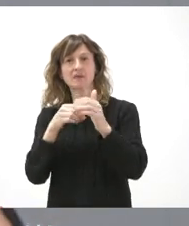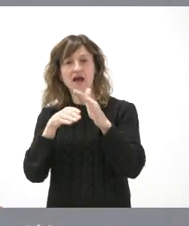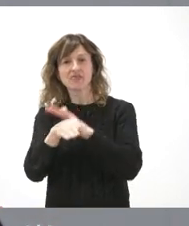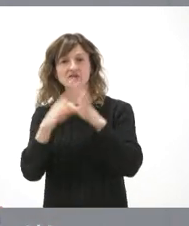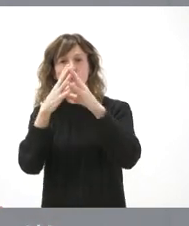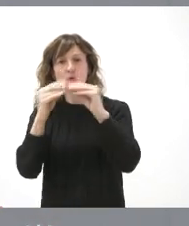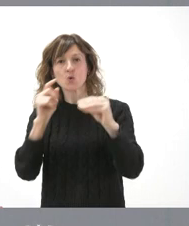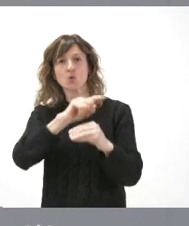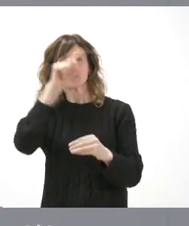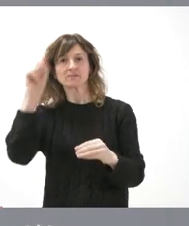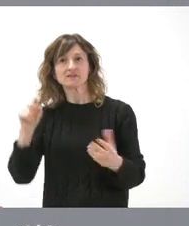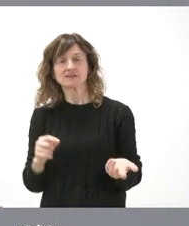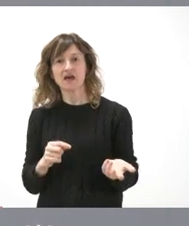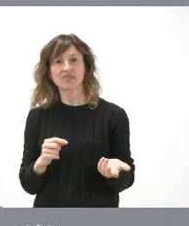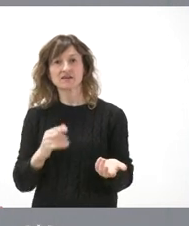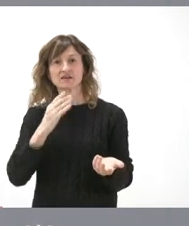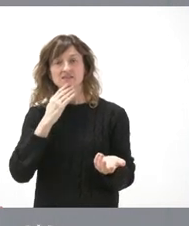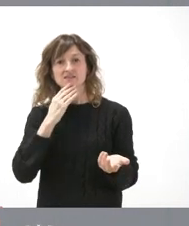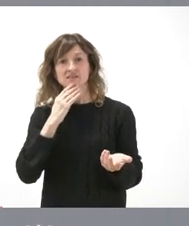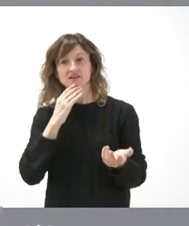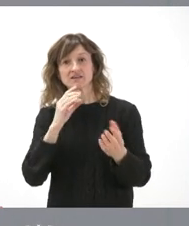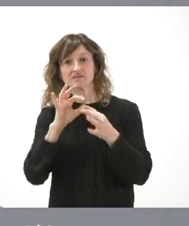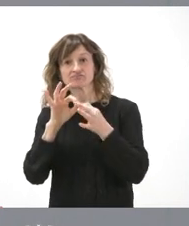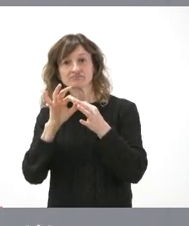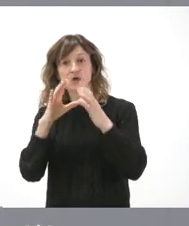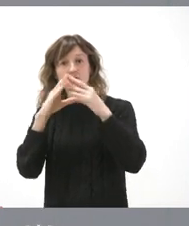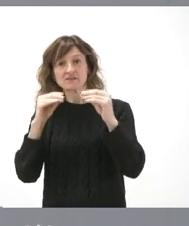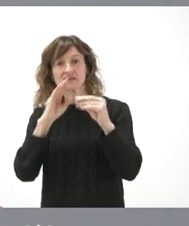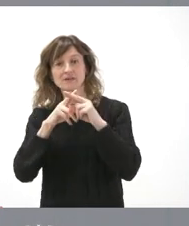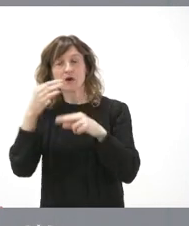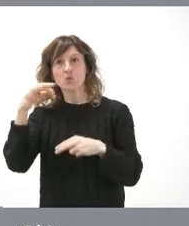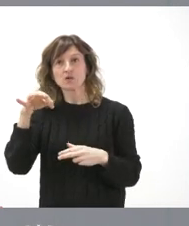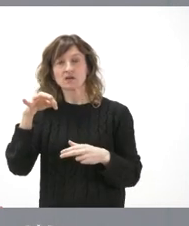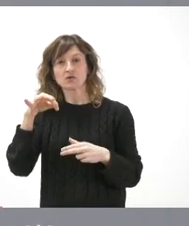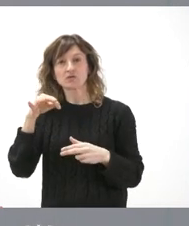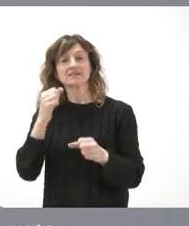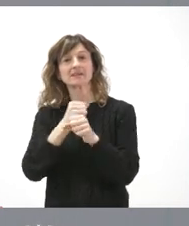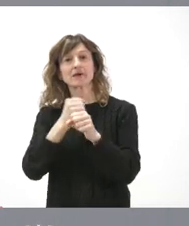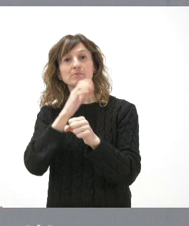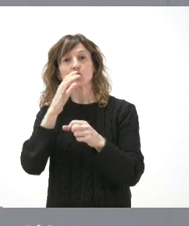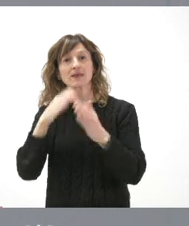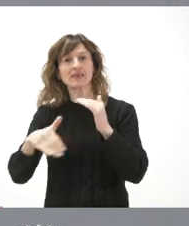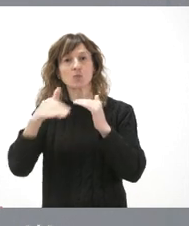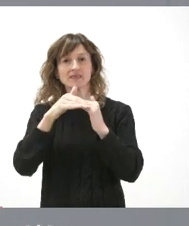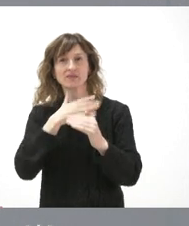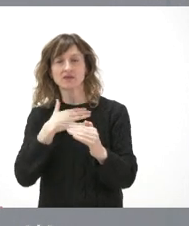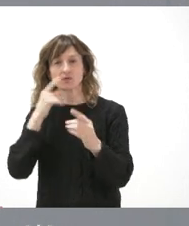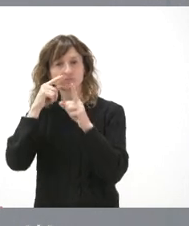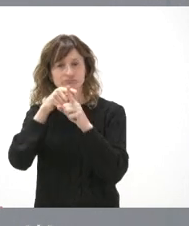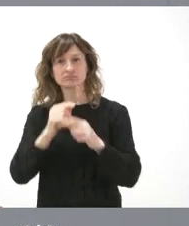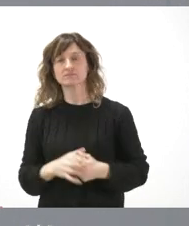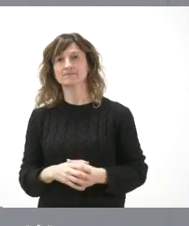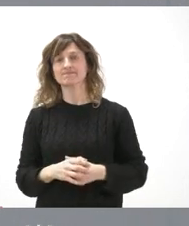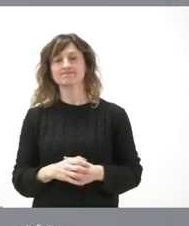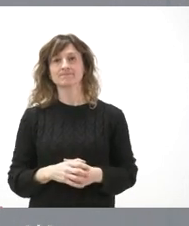universidades cuando el distrito universitario en España es un distrito único. Eso es trabajar por la igualdad y en esto queremos seguir nosotros trabajando.